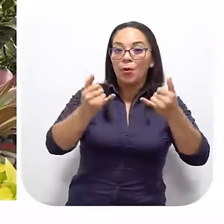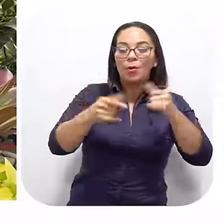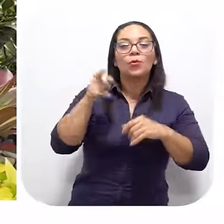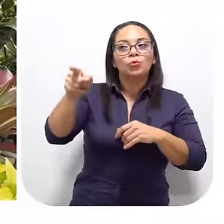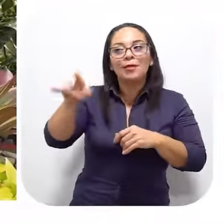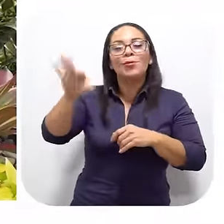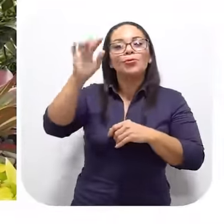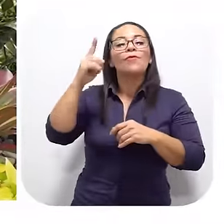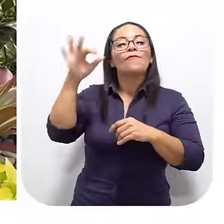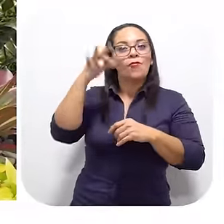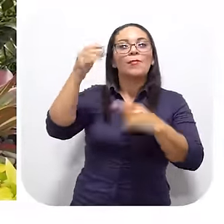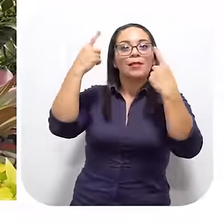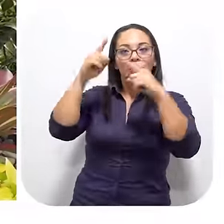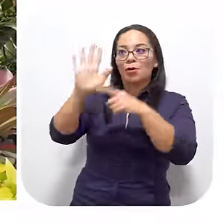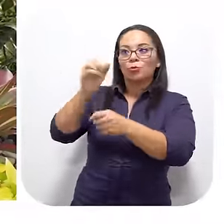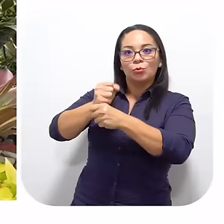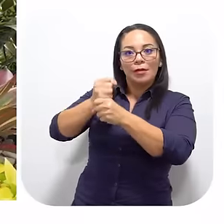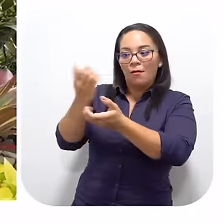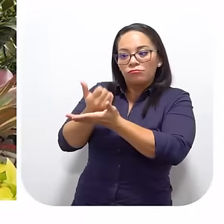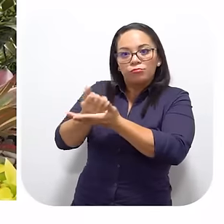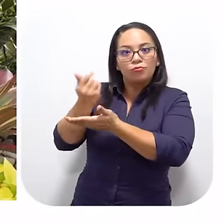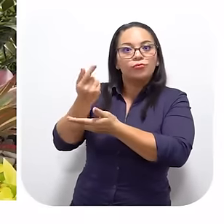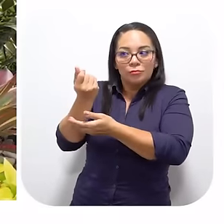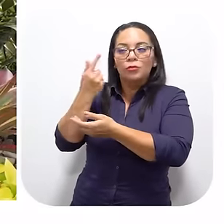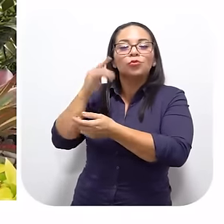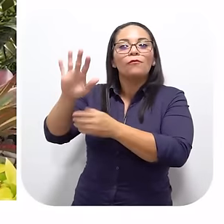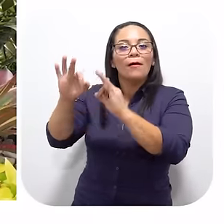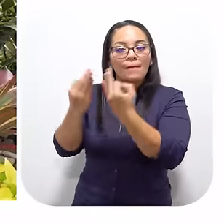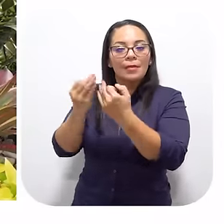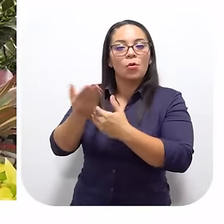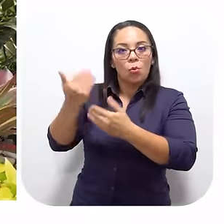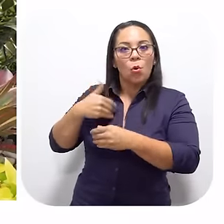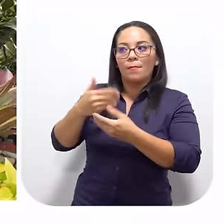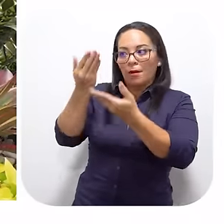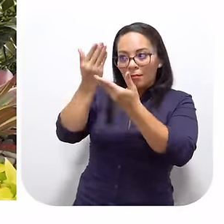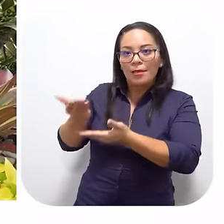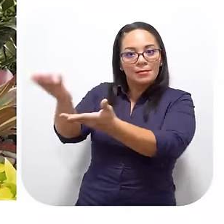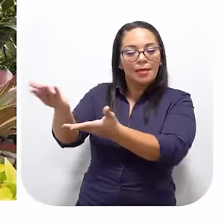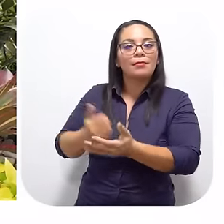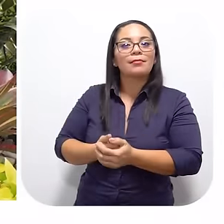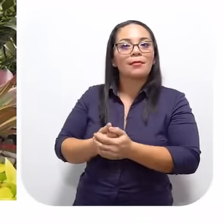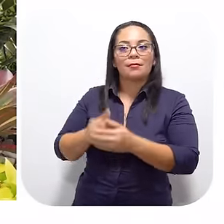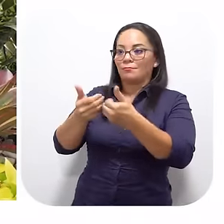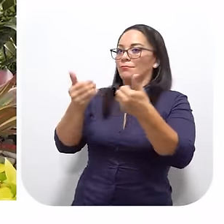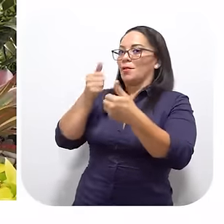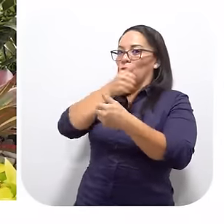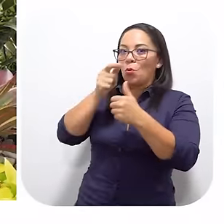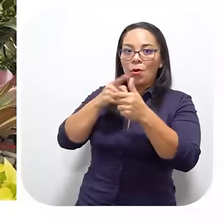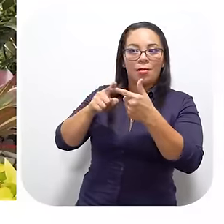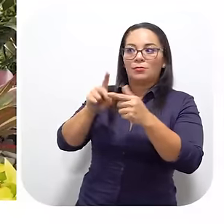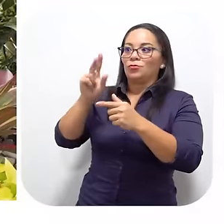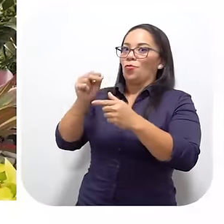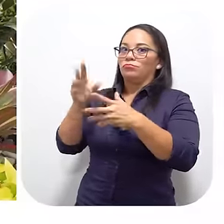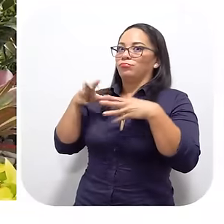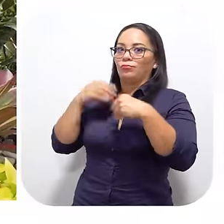Usted encontró Una manera De generar ingresos Para su familia Obviamente Un hombre Tan decente Como usted Lejos de las